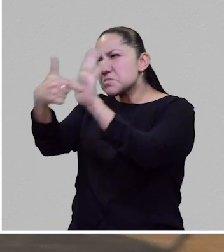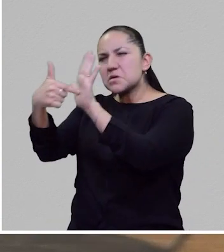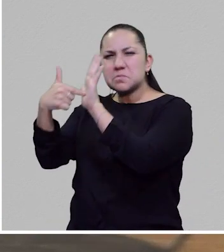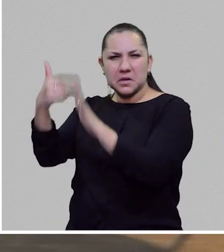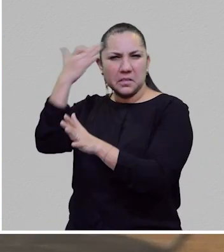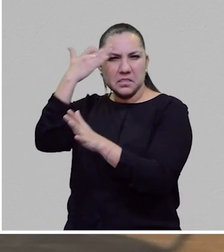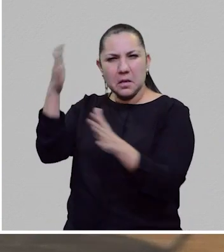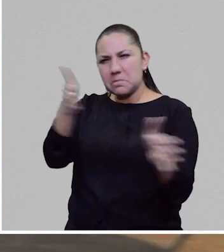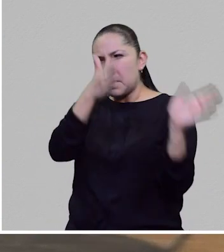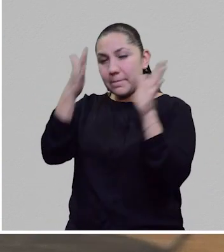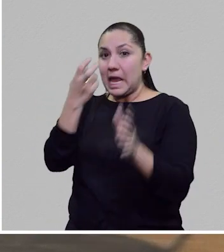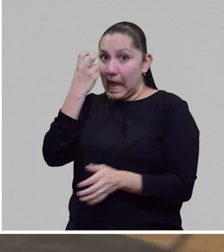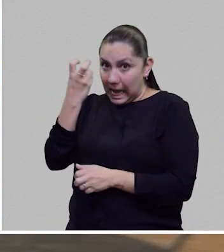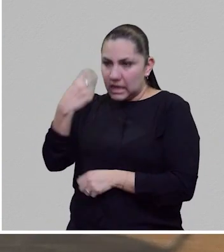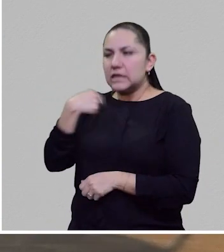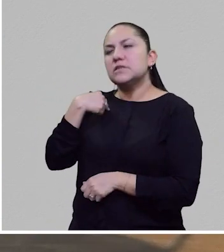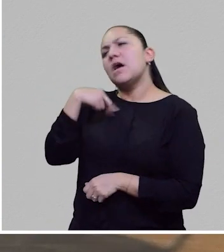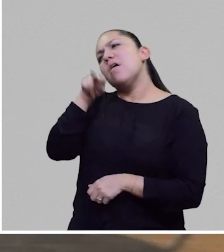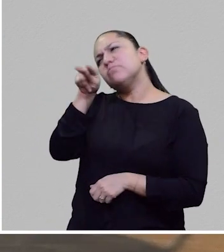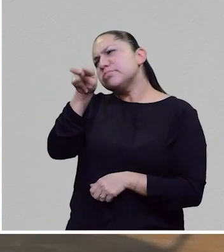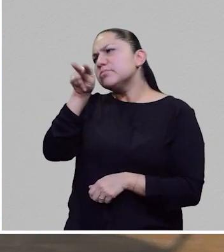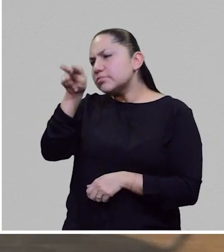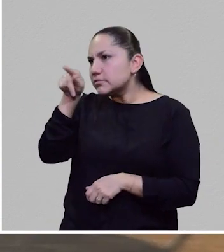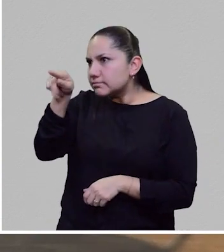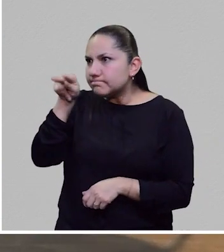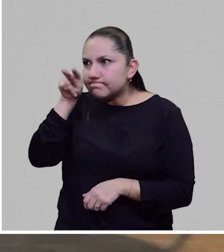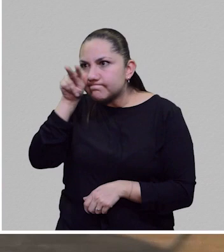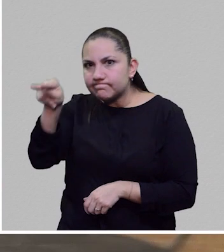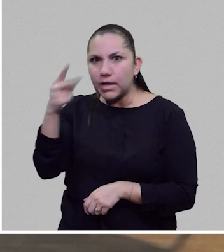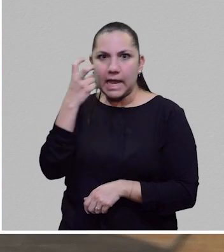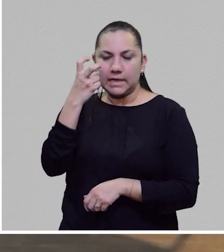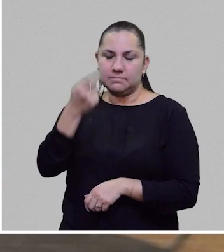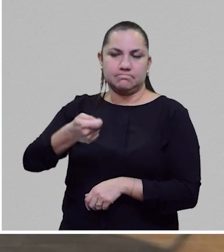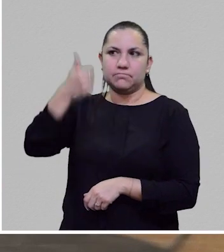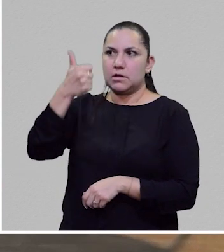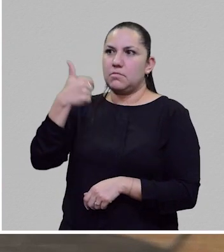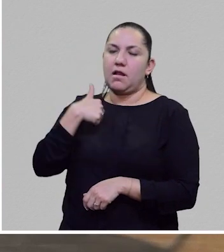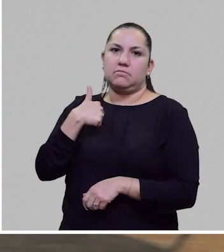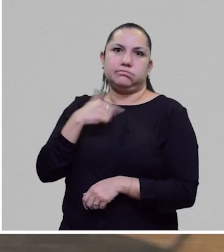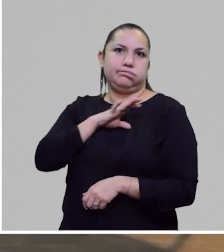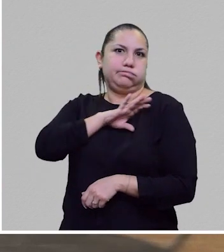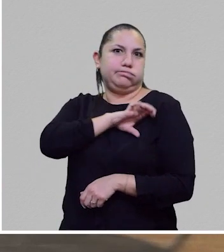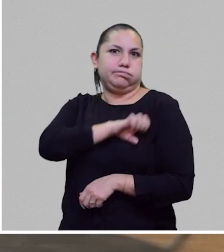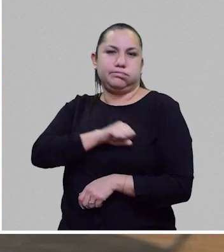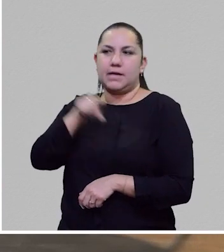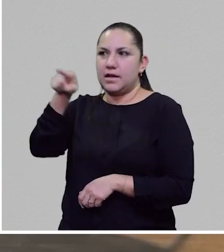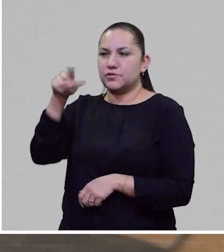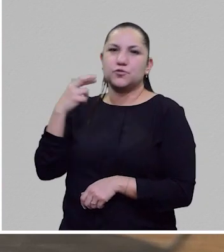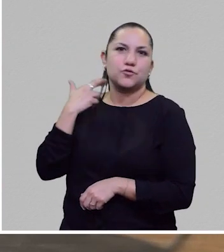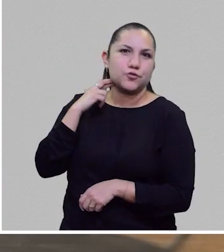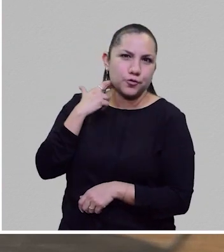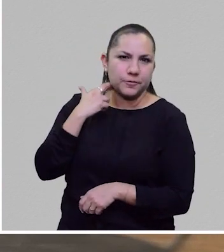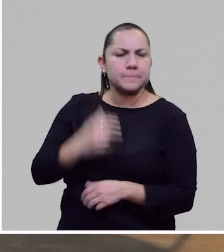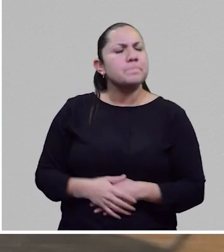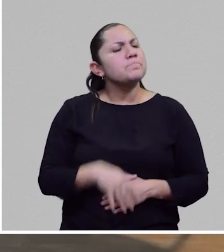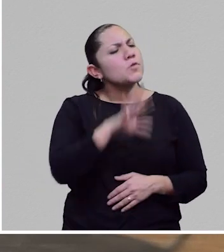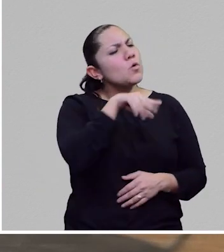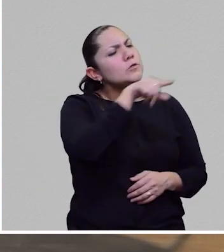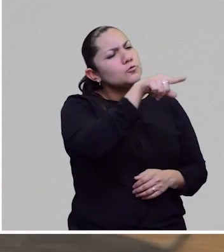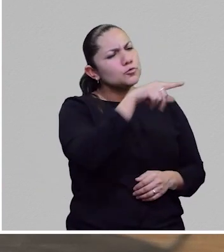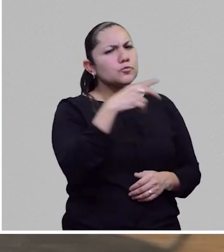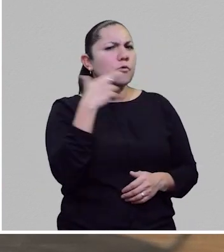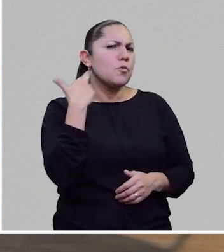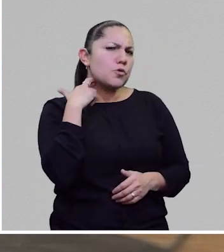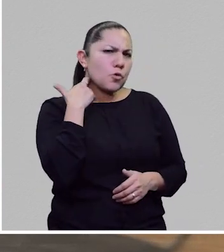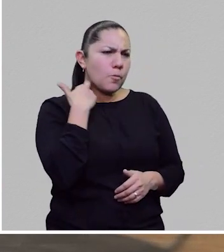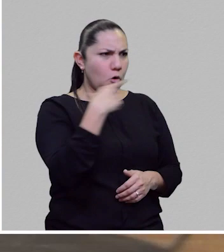primera vez, y esa fue mi entrada a este mundo, y desde entonces tengo una fascinación. Con la figura del robot. Con la figura del